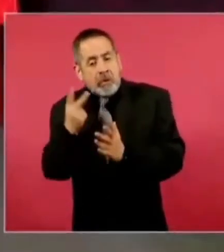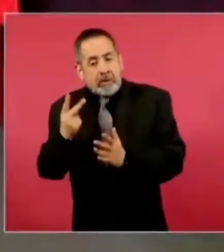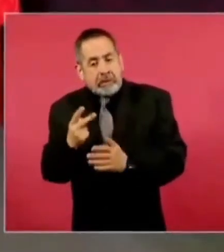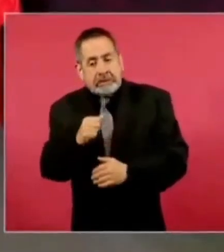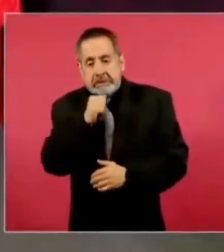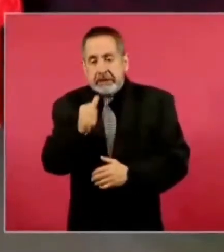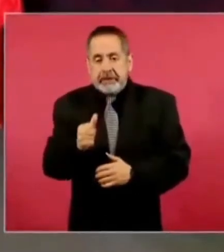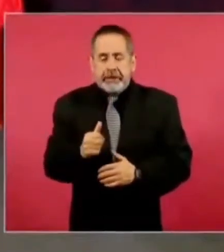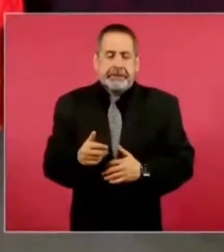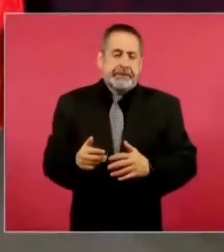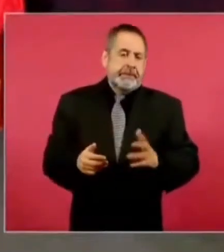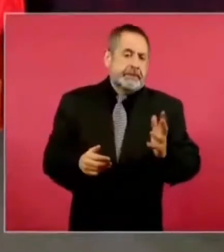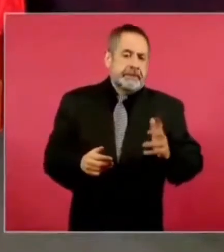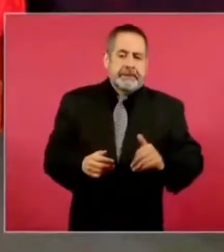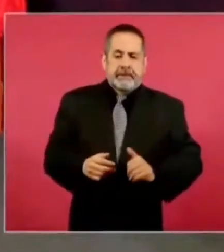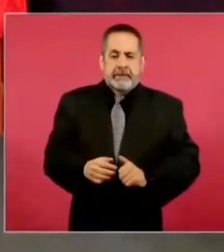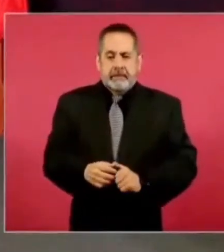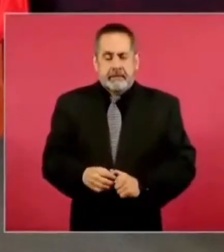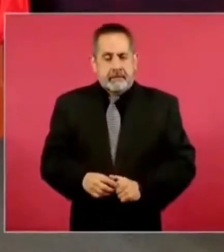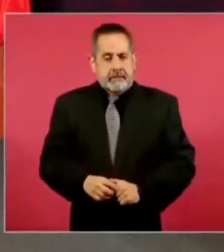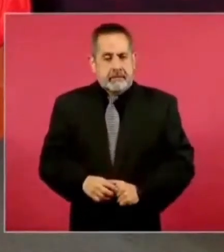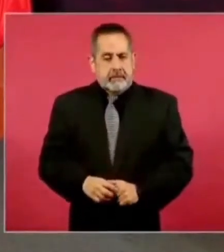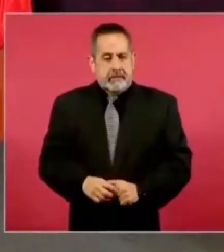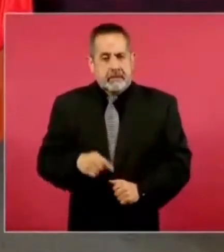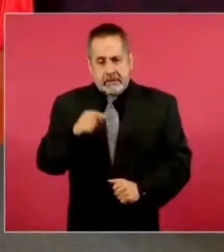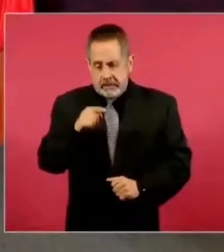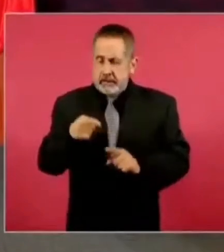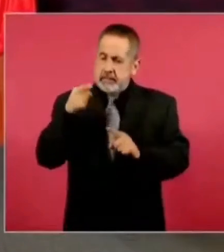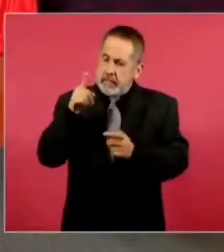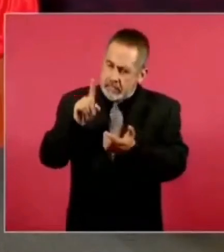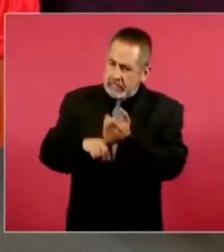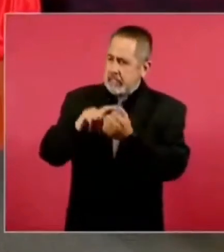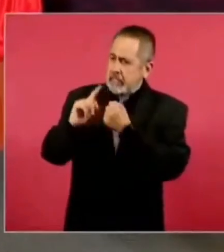y eso es ir a las causas